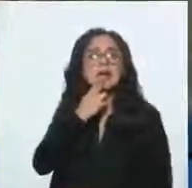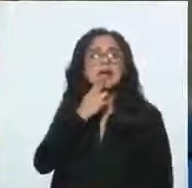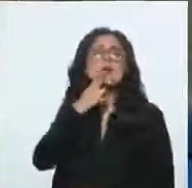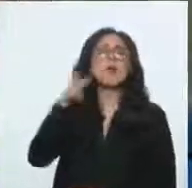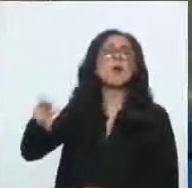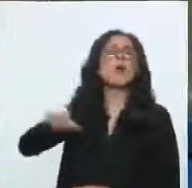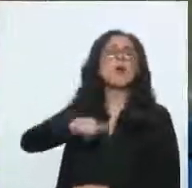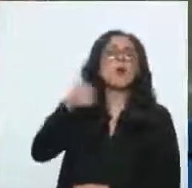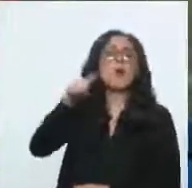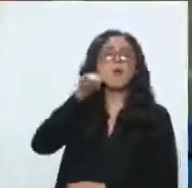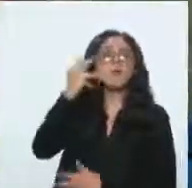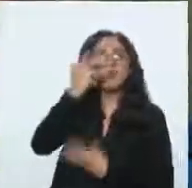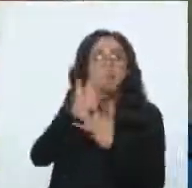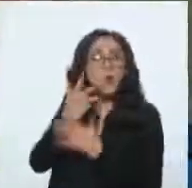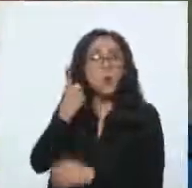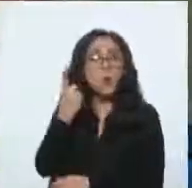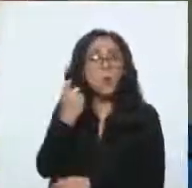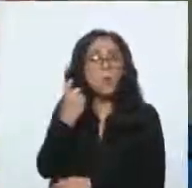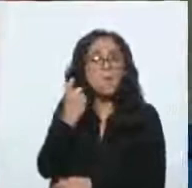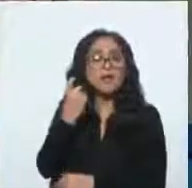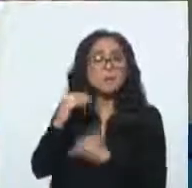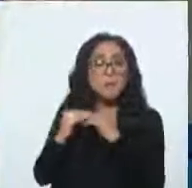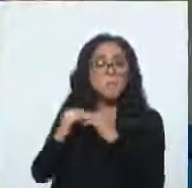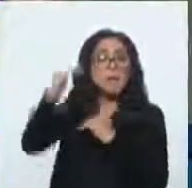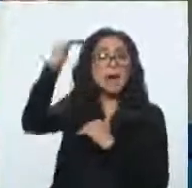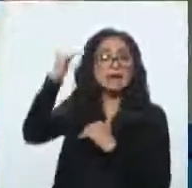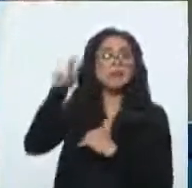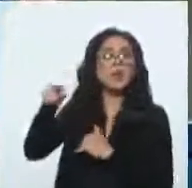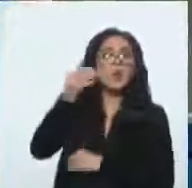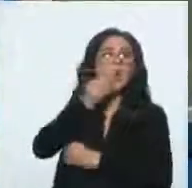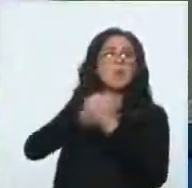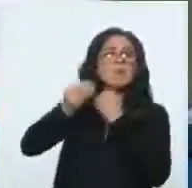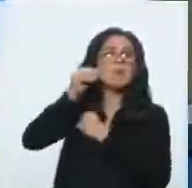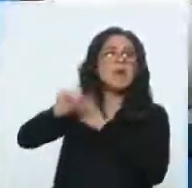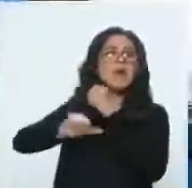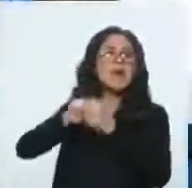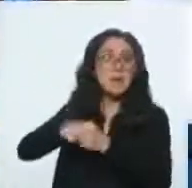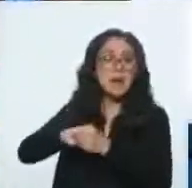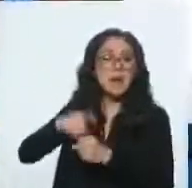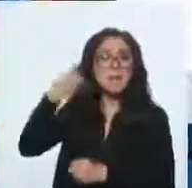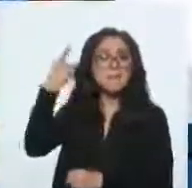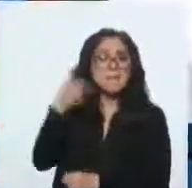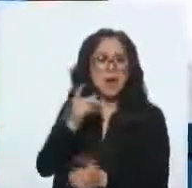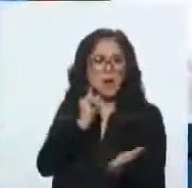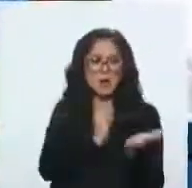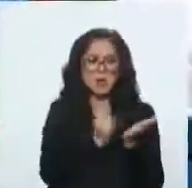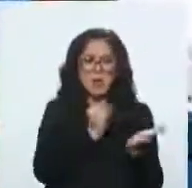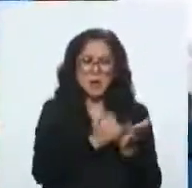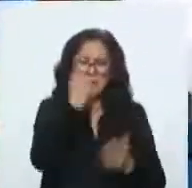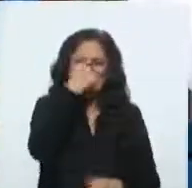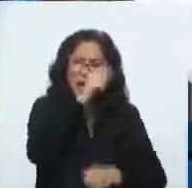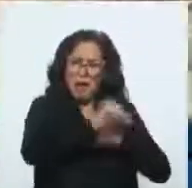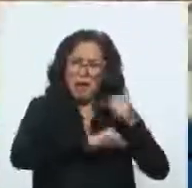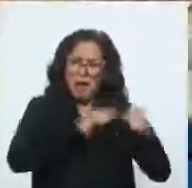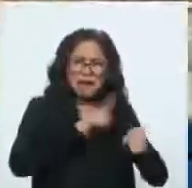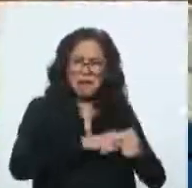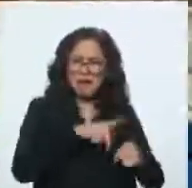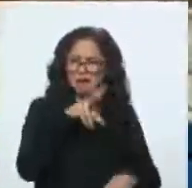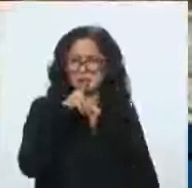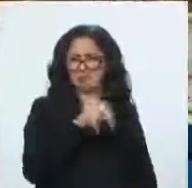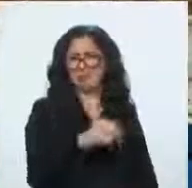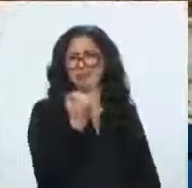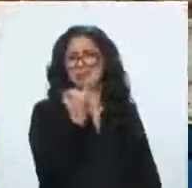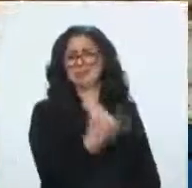alimentos, a las mascotas, pero no a las mascotas, ¿no? Pero, sin embargo, dentro de esta confusión, hubo quienes aprovecharon esta